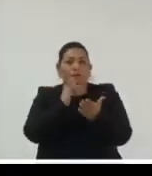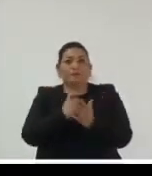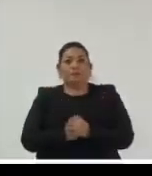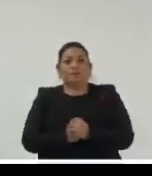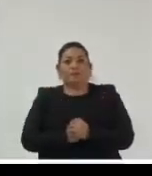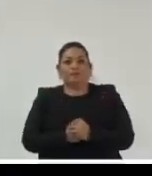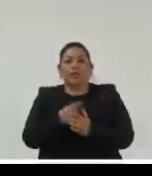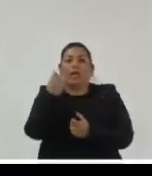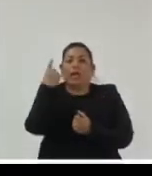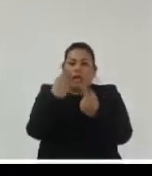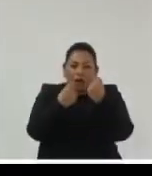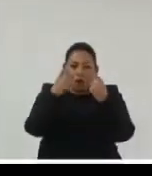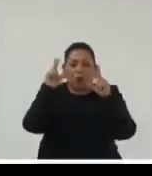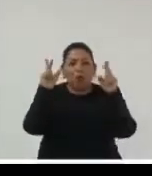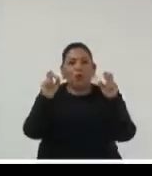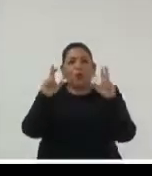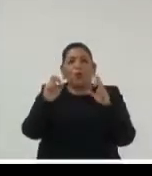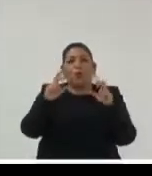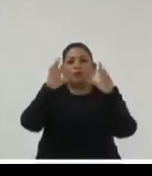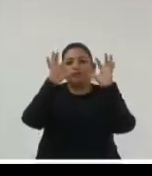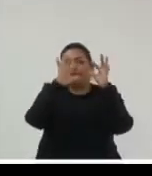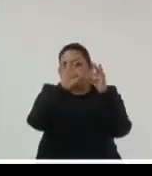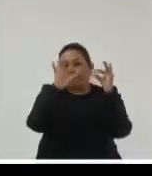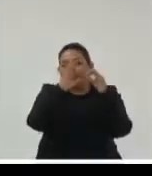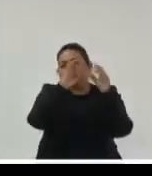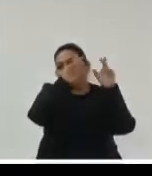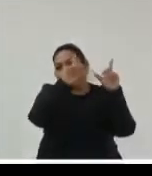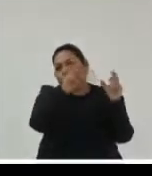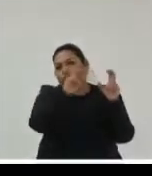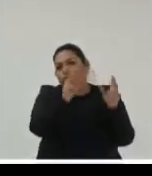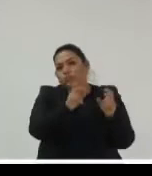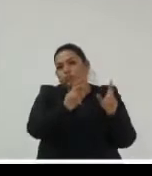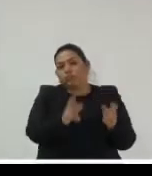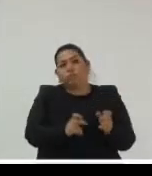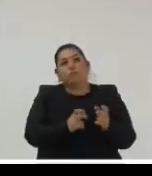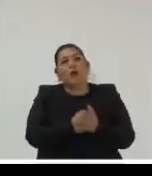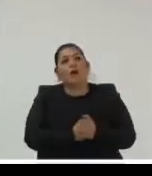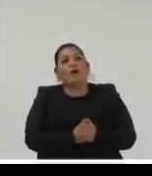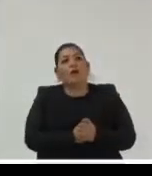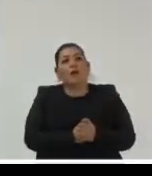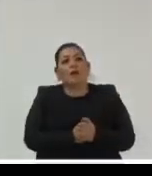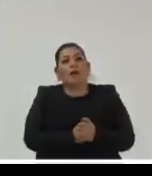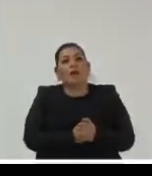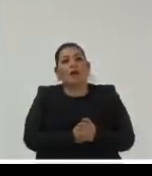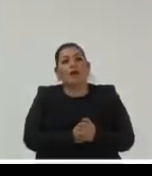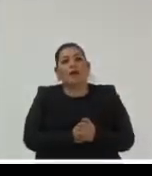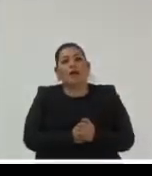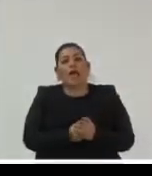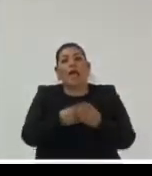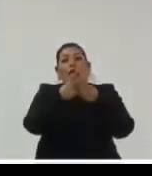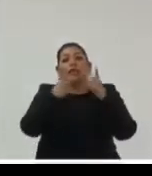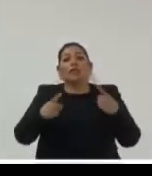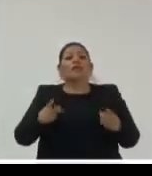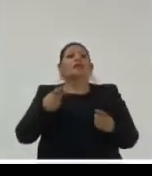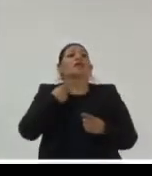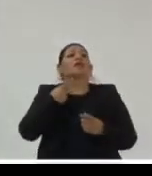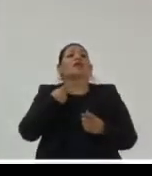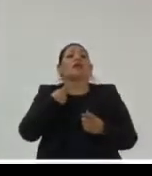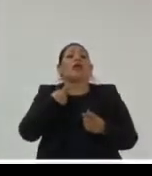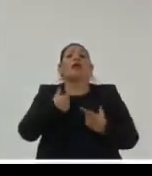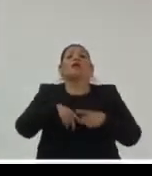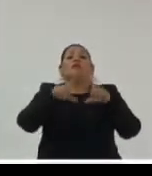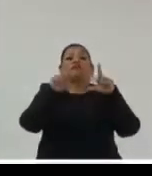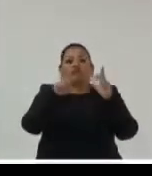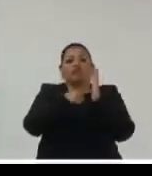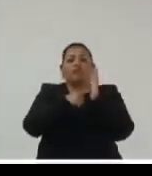sacando algunos algunos temas que parecieron no están muy relacionados pero los vamos a ir a pegarse al final que es el tema del desarrollo de las políticas basadas en evidencia